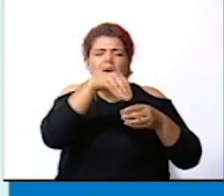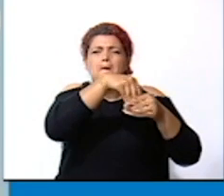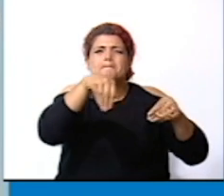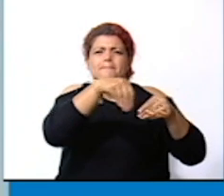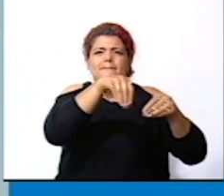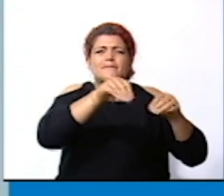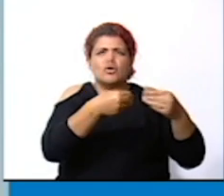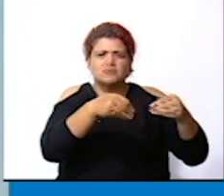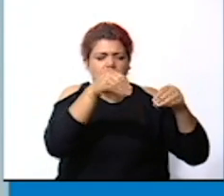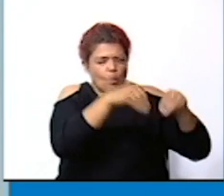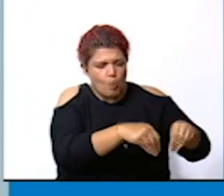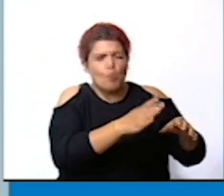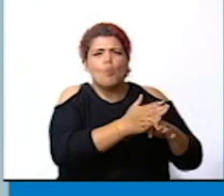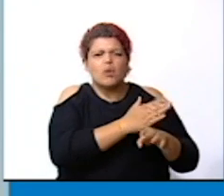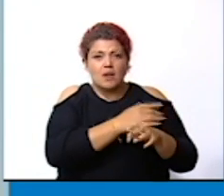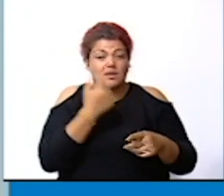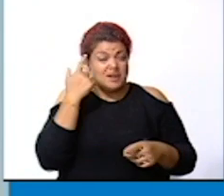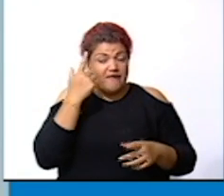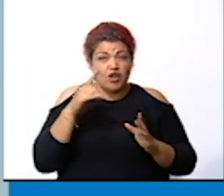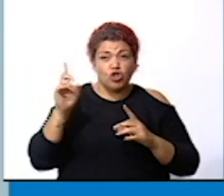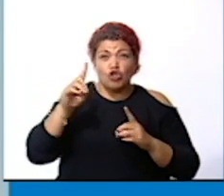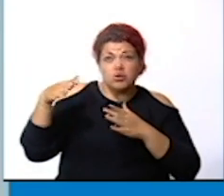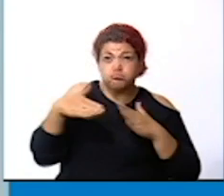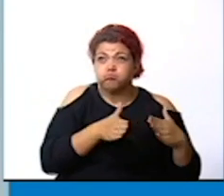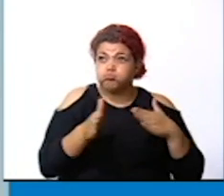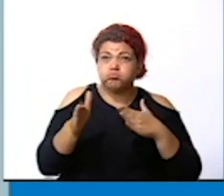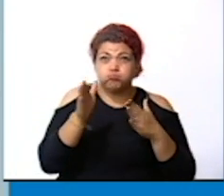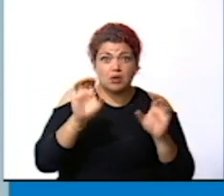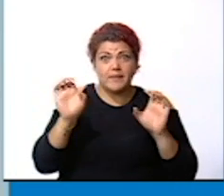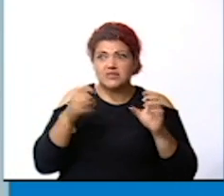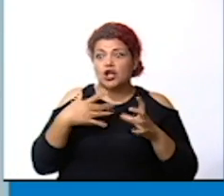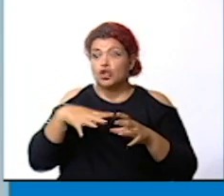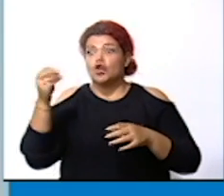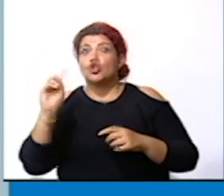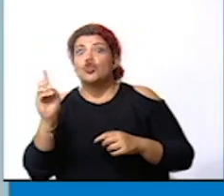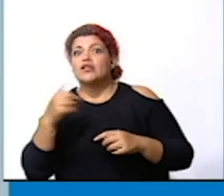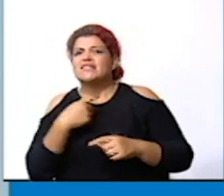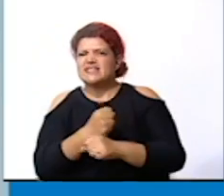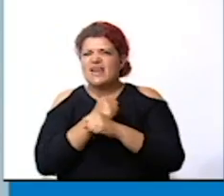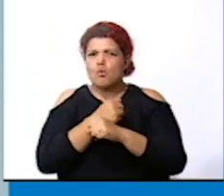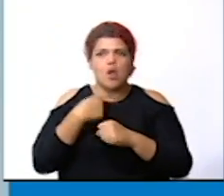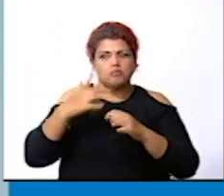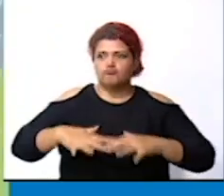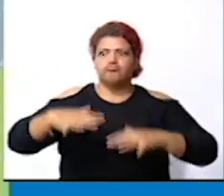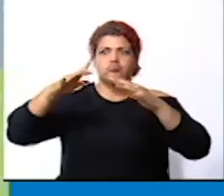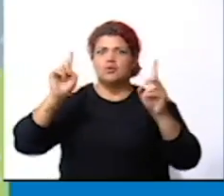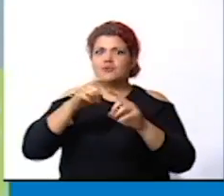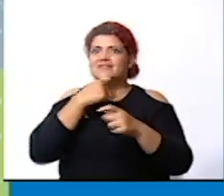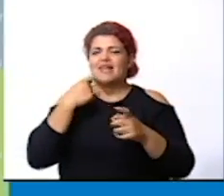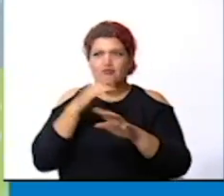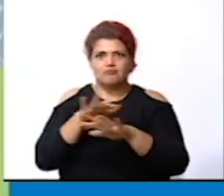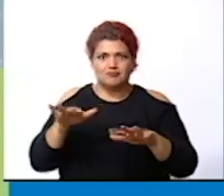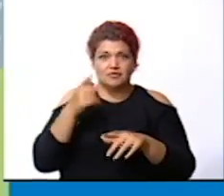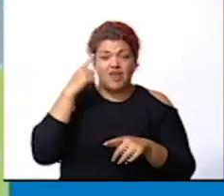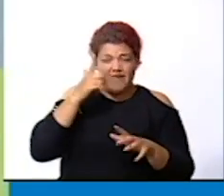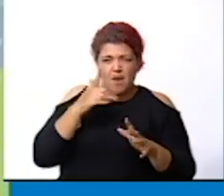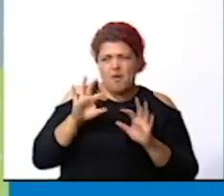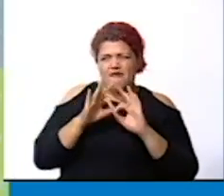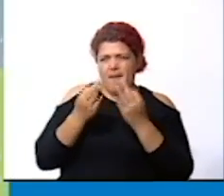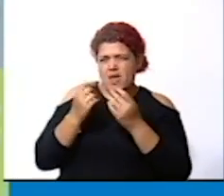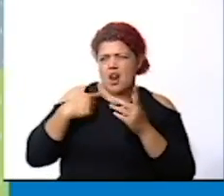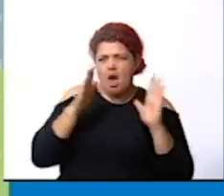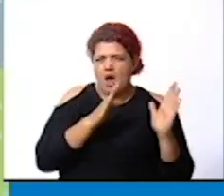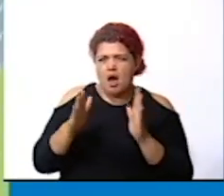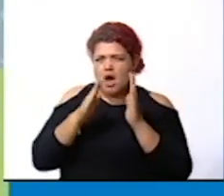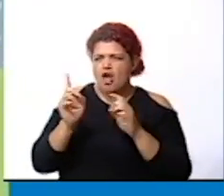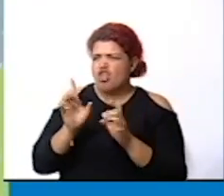plástica identifica rutas de evacuación y lugares seguros libres de inundación planea reunirte con tu familia y